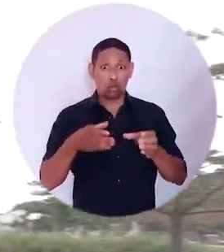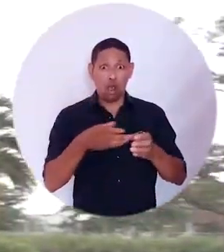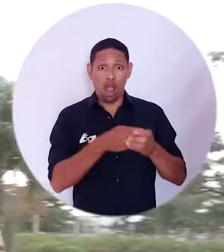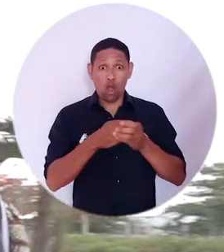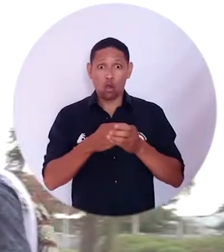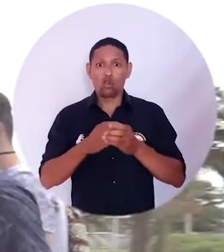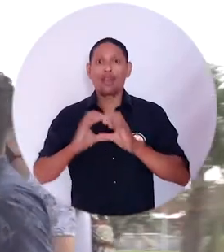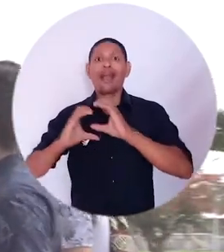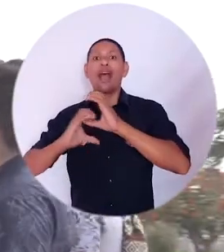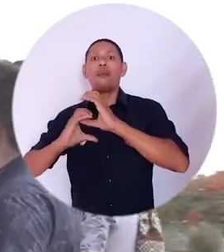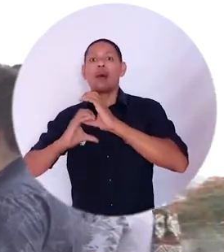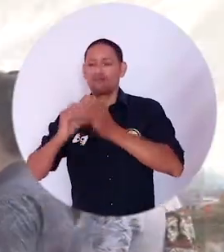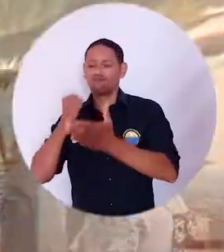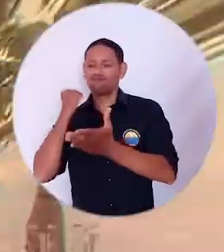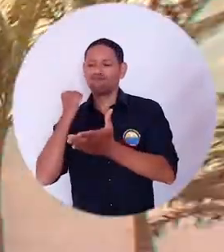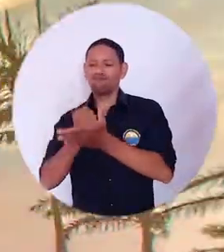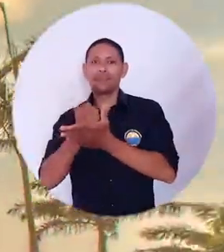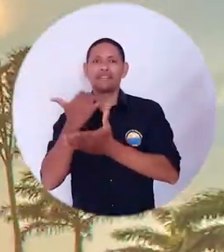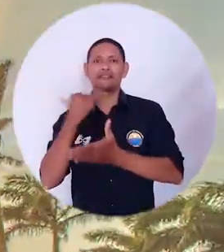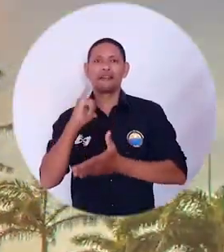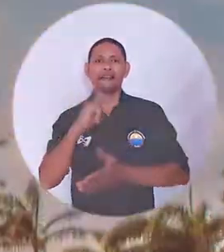iniciativa en Cámara de Comercio.